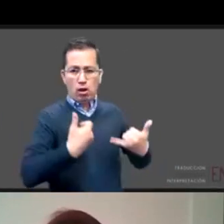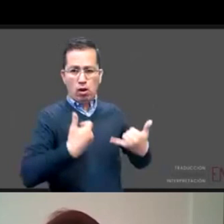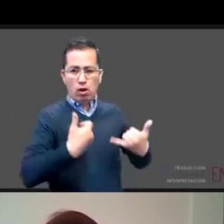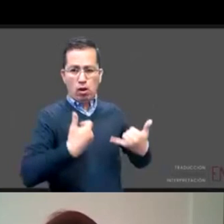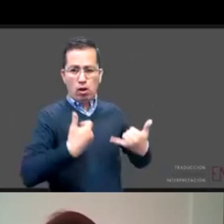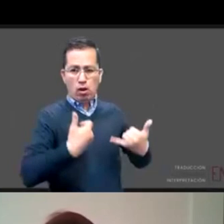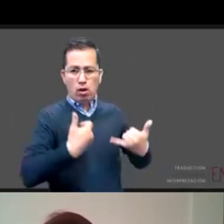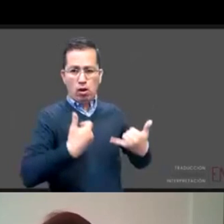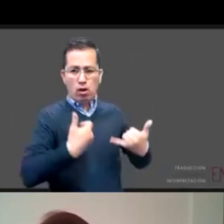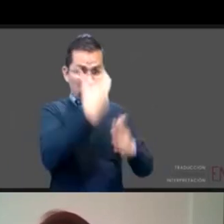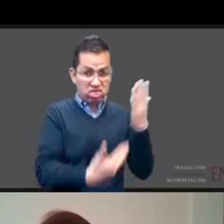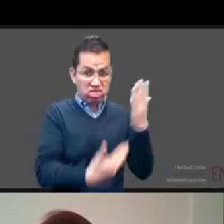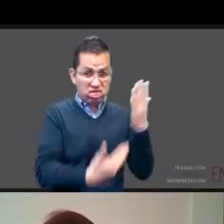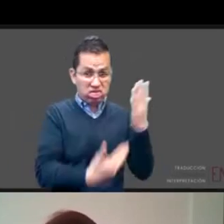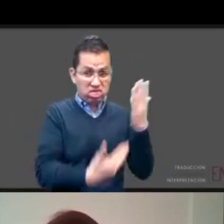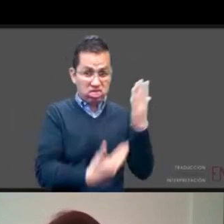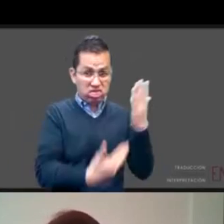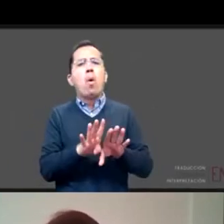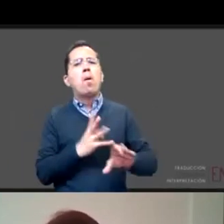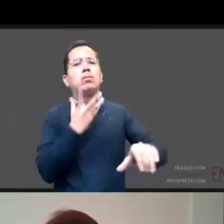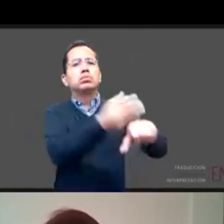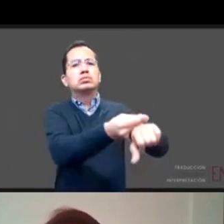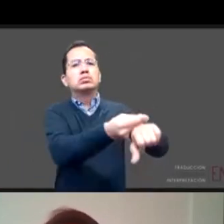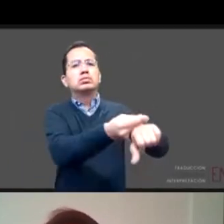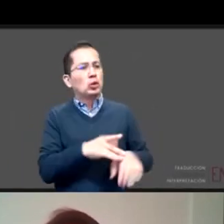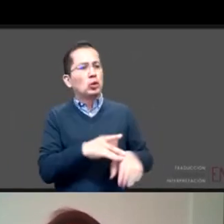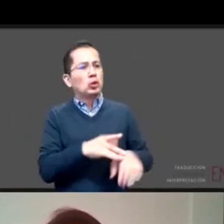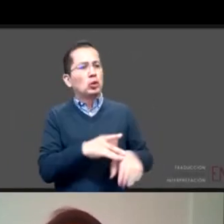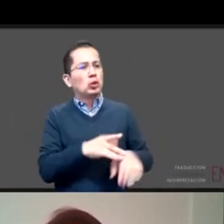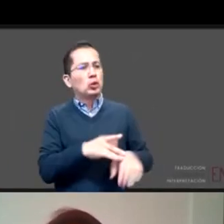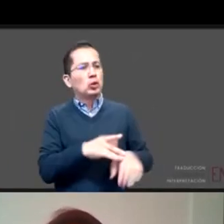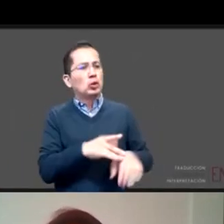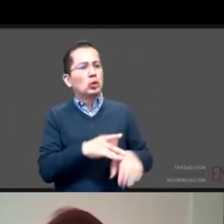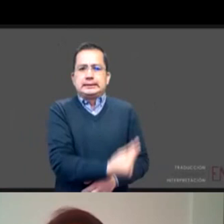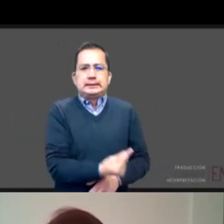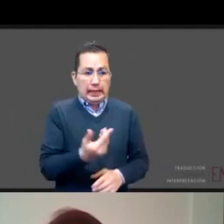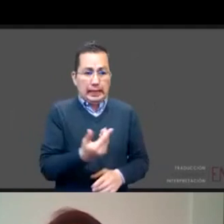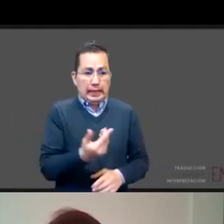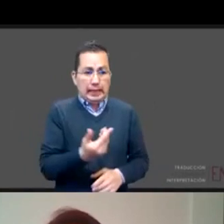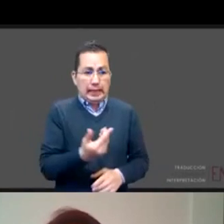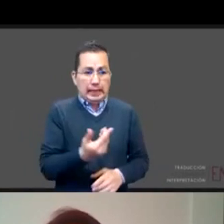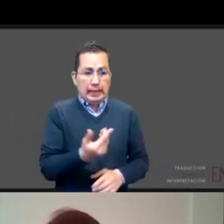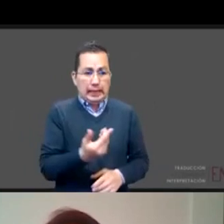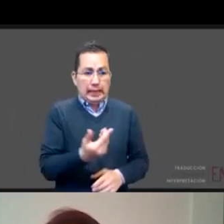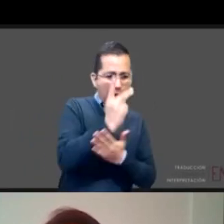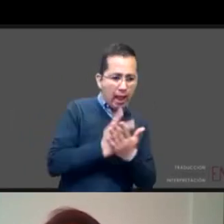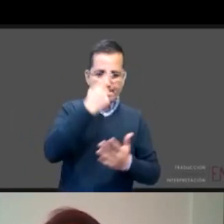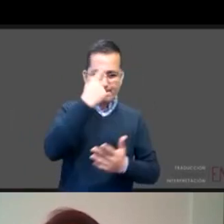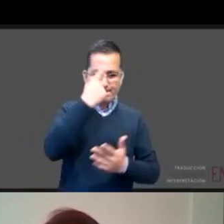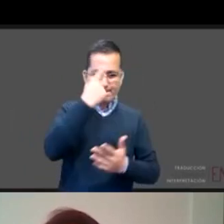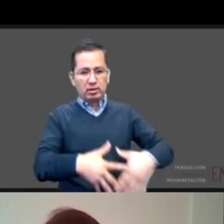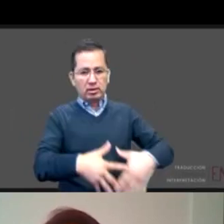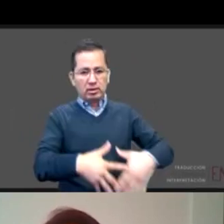embarazos no deseados, maternidades no planeadas, con todas estas consecuencias? ¿Qué lugar ocupa el